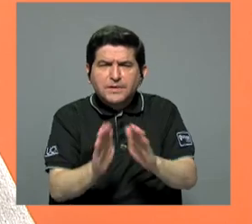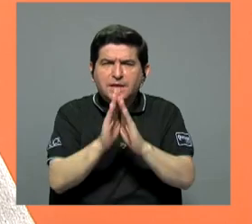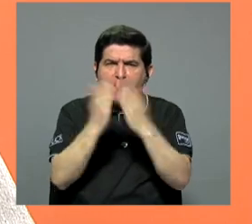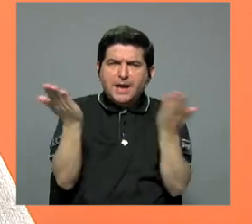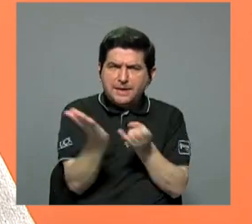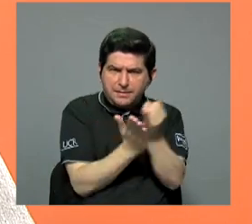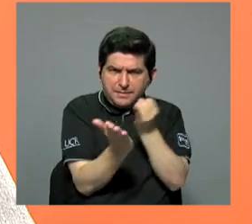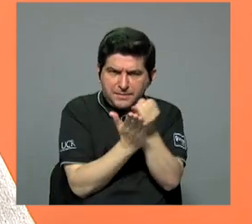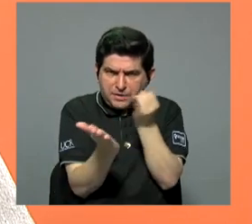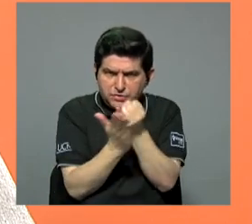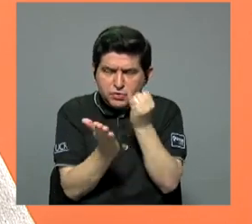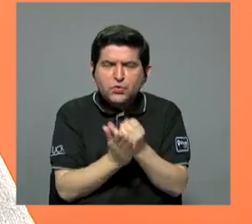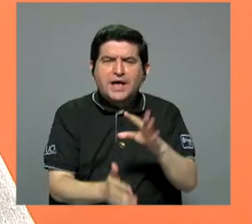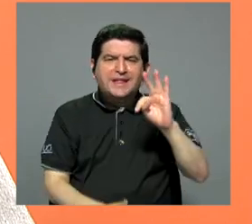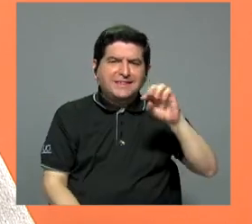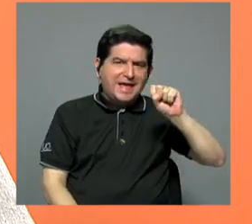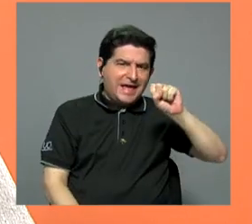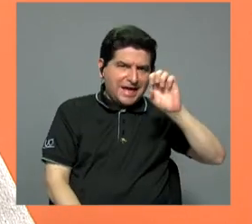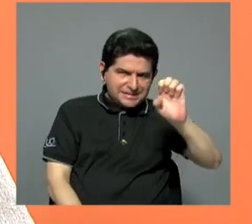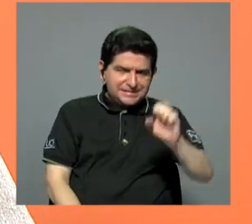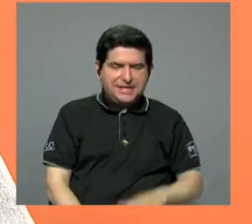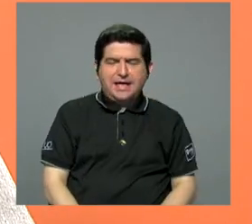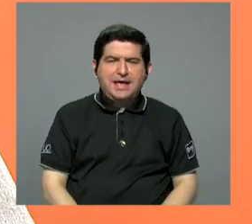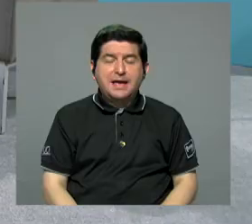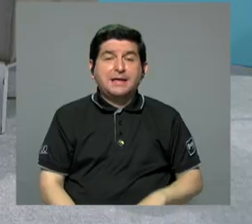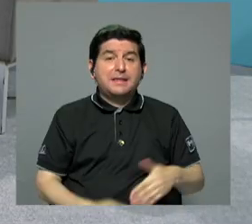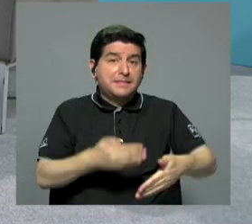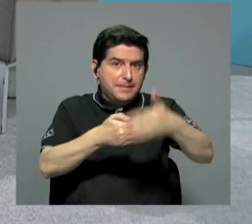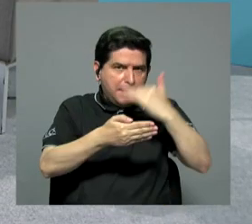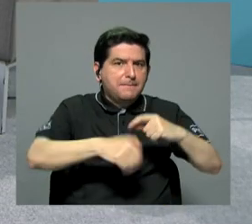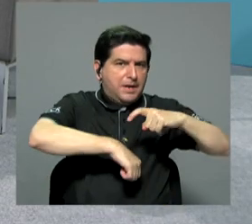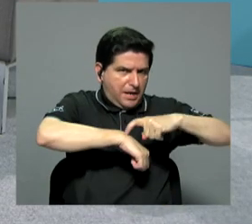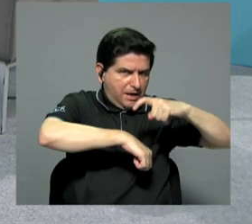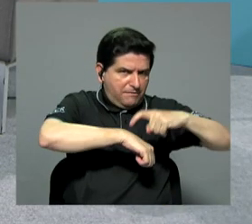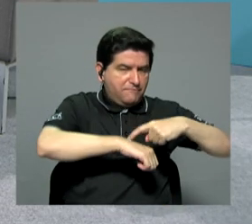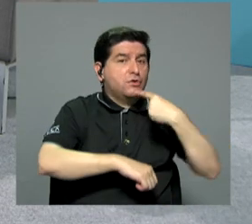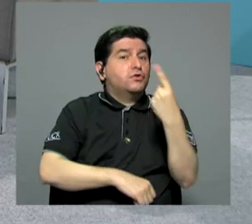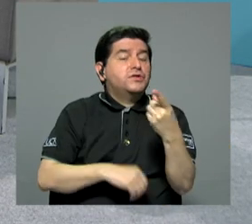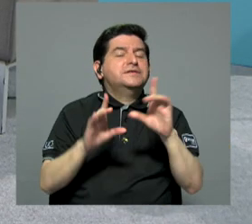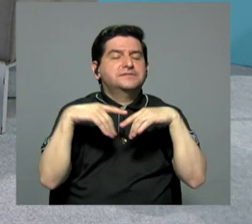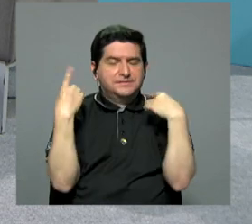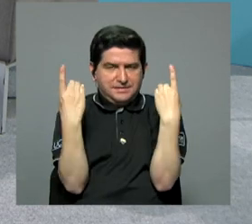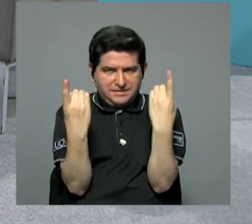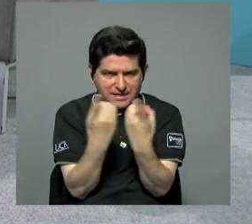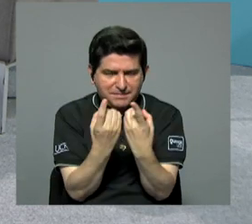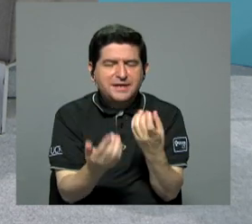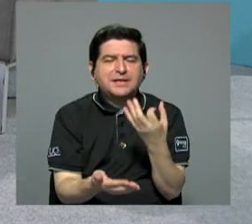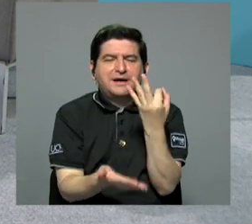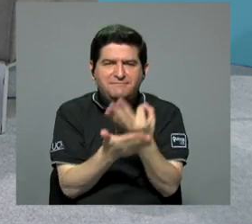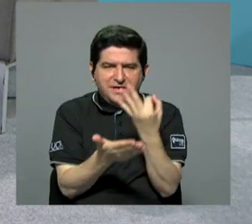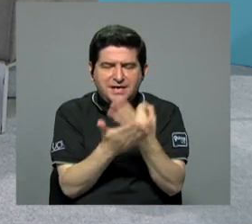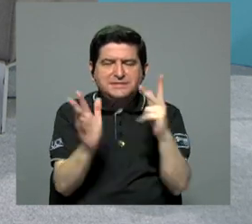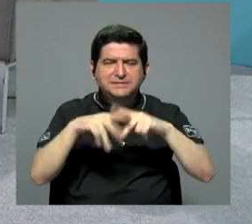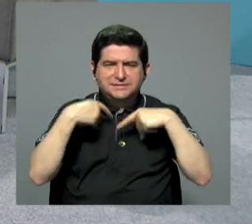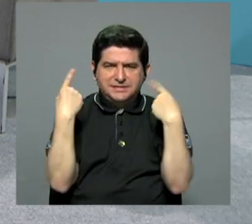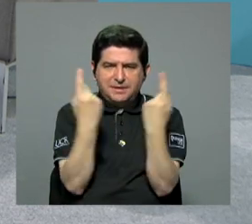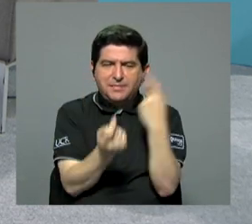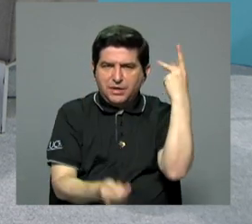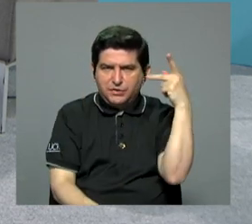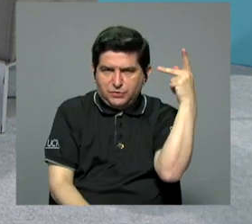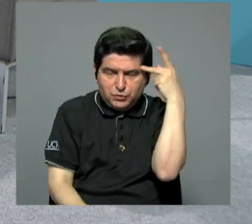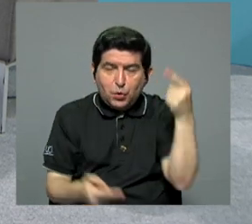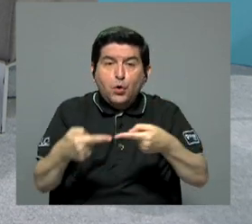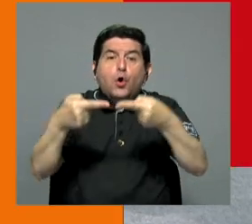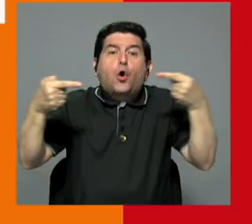apertura de una investigación por parte del Tribunal Supremo de Elecciones, una investigación preliminar, eso sí ha informado el Departamento de Finanzamiento de Partidos Políticos